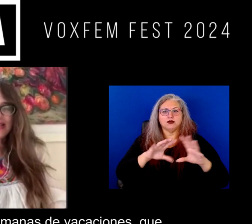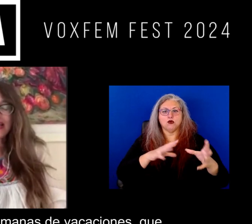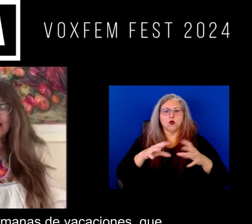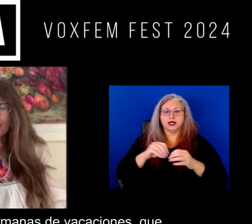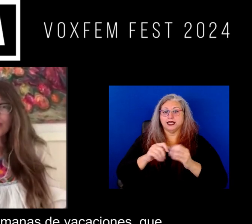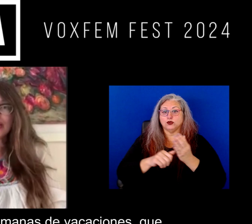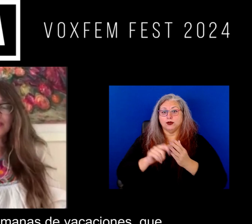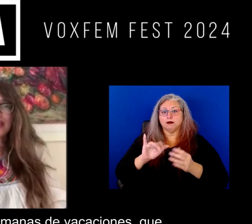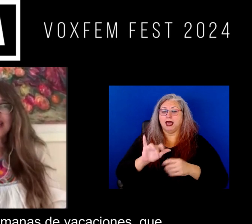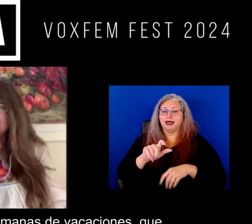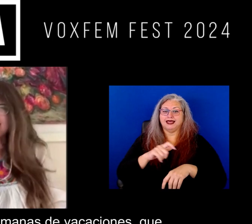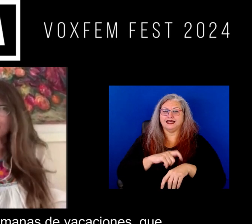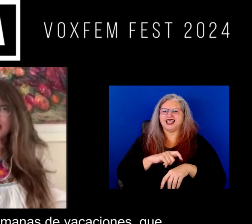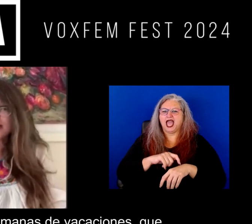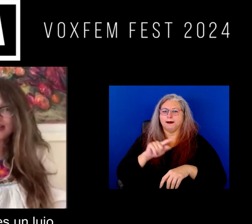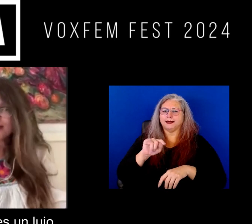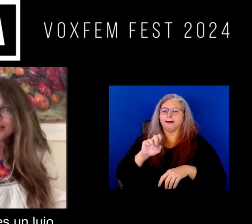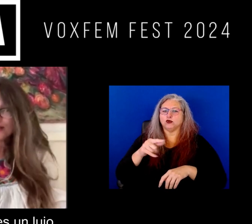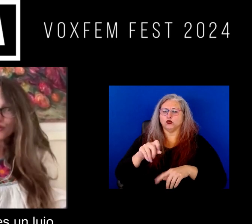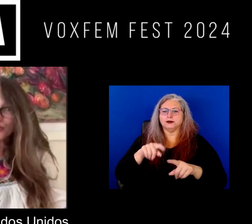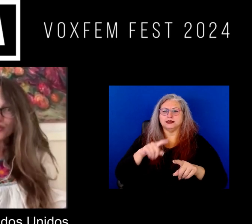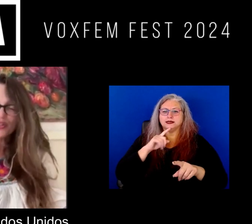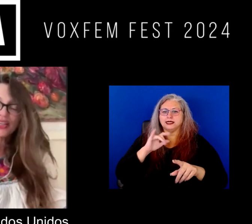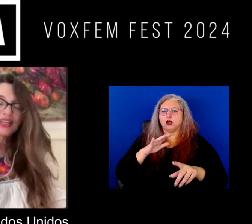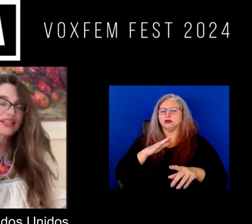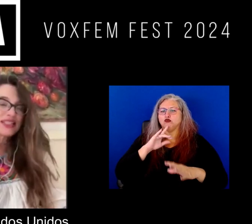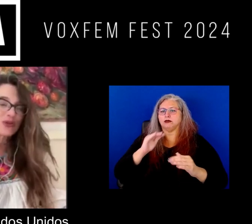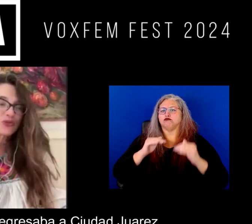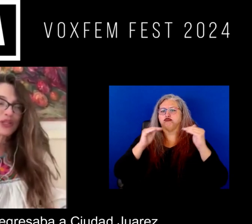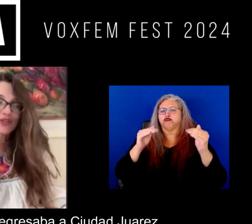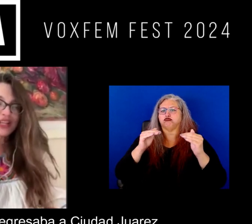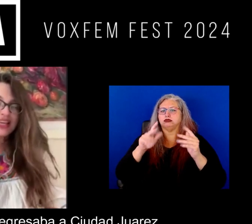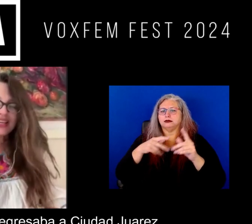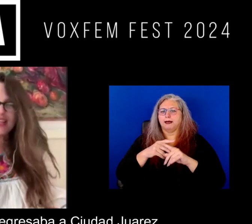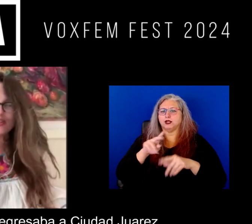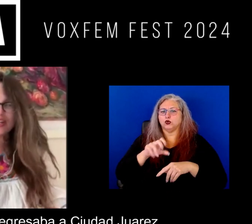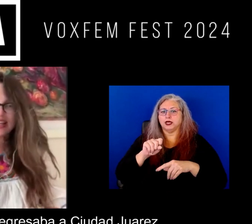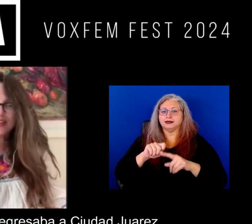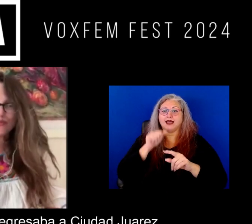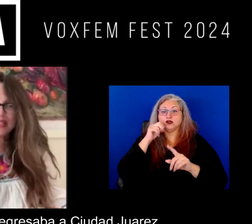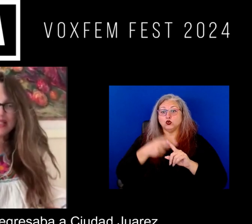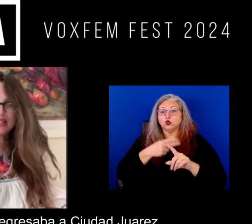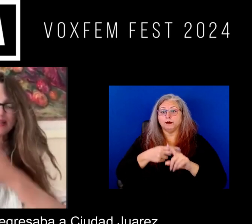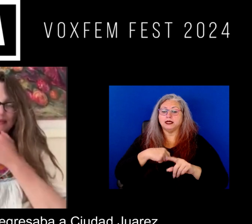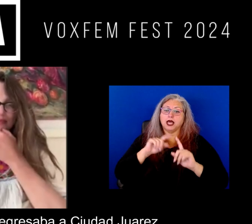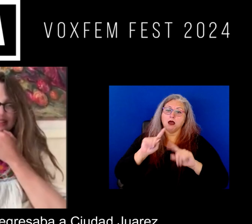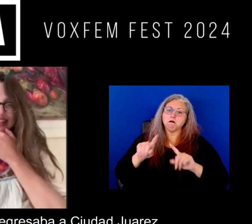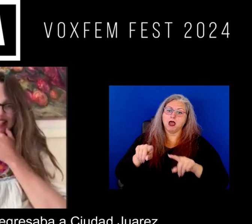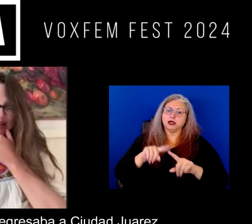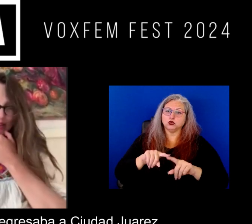revista que era el grupo Time tenía seis semanas de vacaciones que eso es un lujo en Estados Unidos y yo cada dos meses